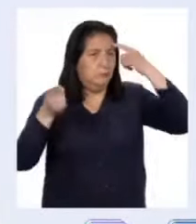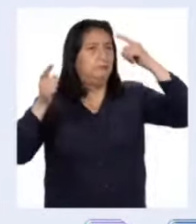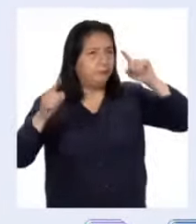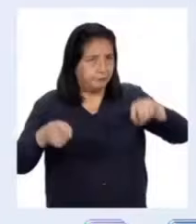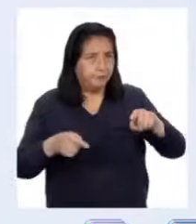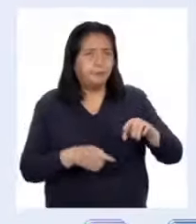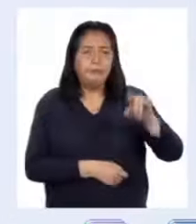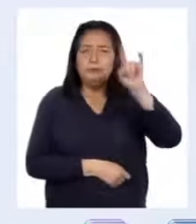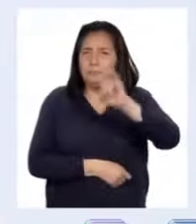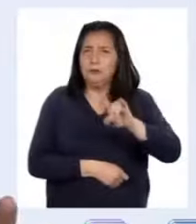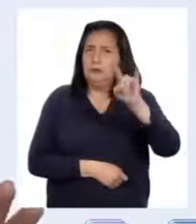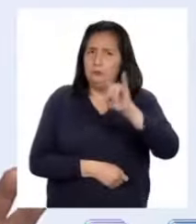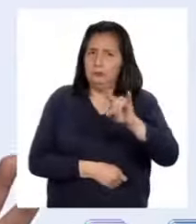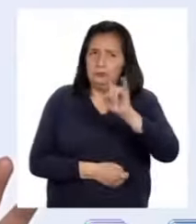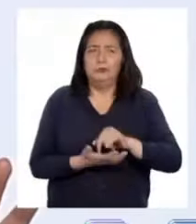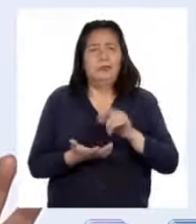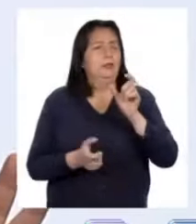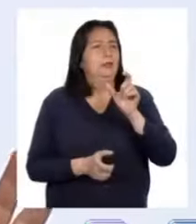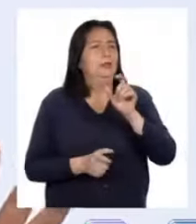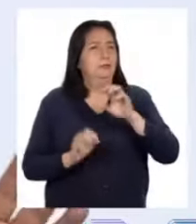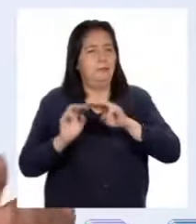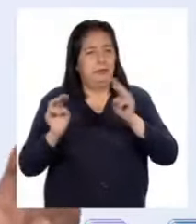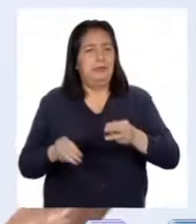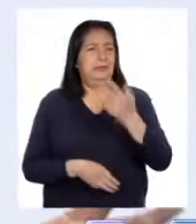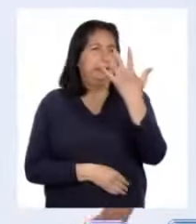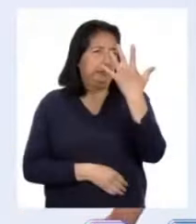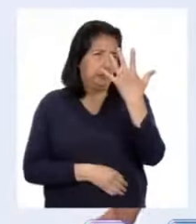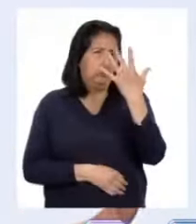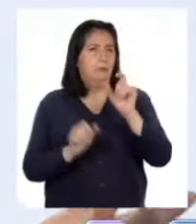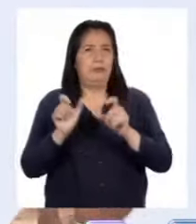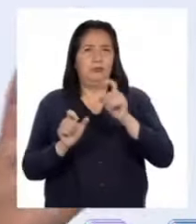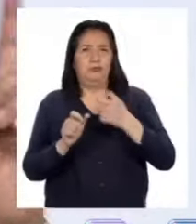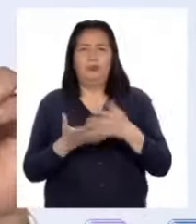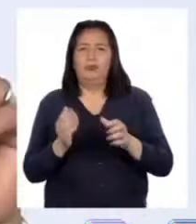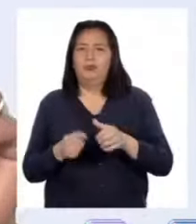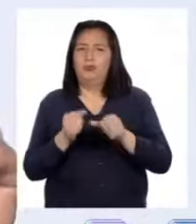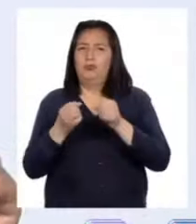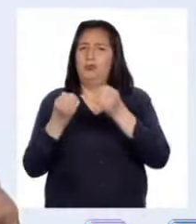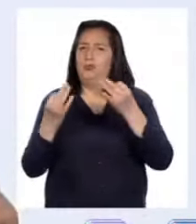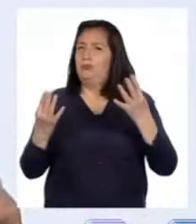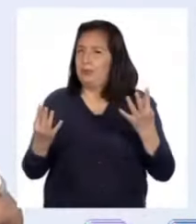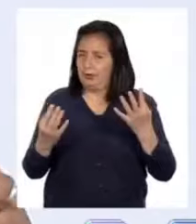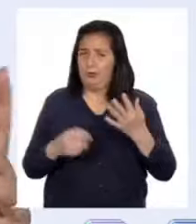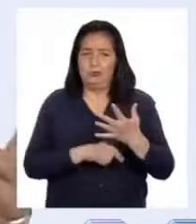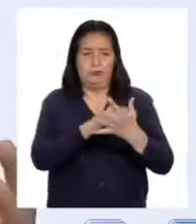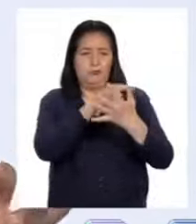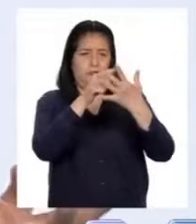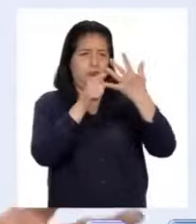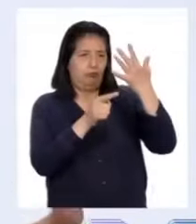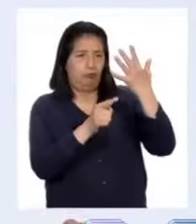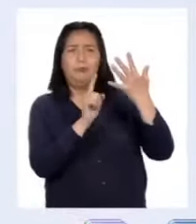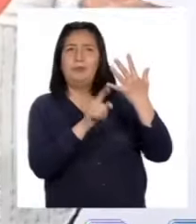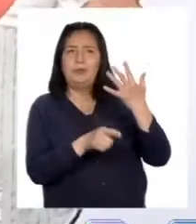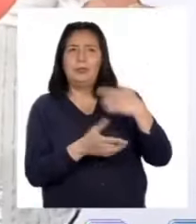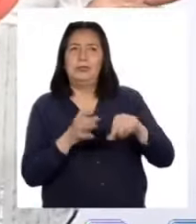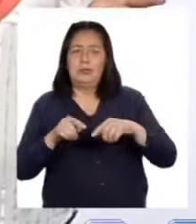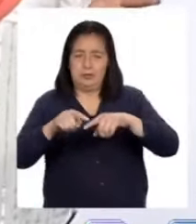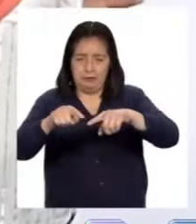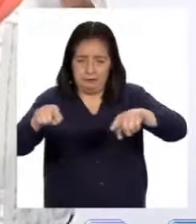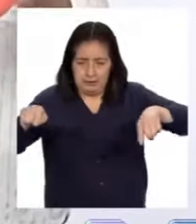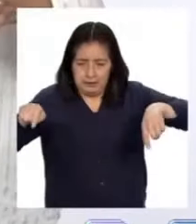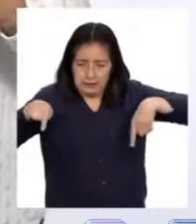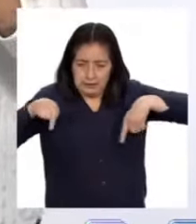los que usarán la mesa son cinco personas, es decir, un número impar. Y la mesa redonda